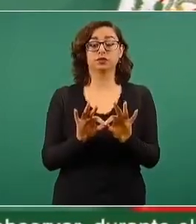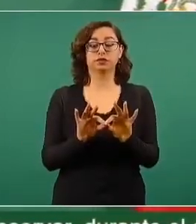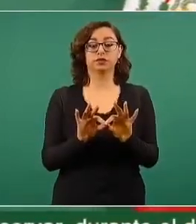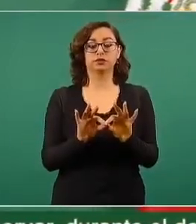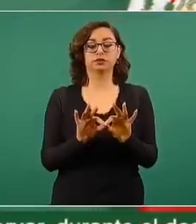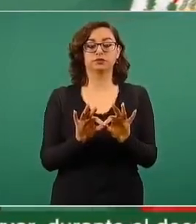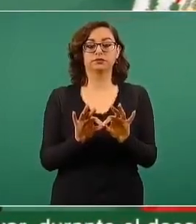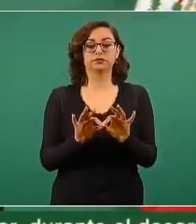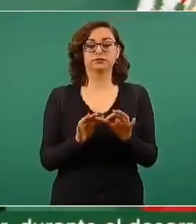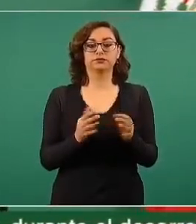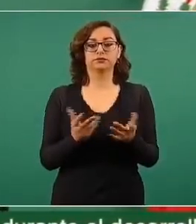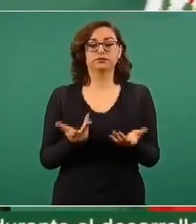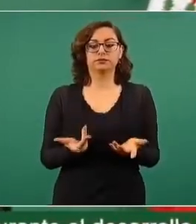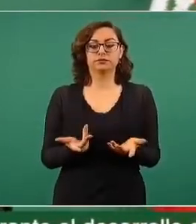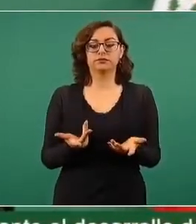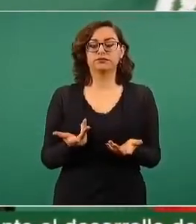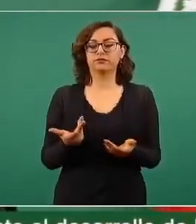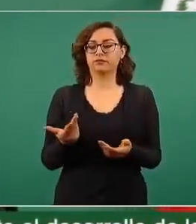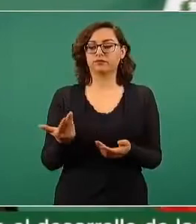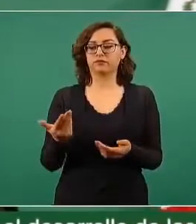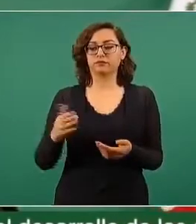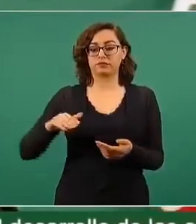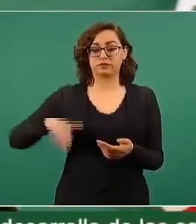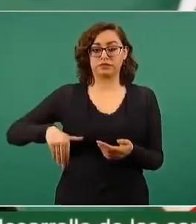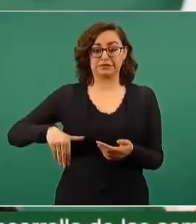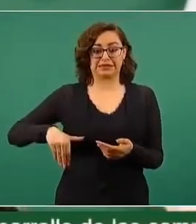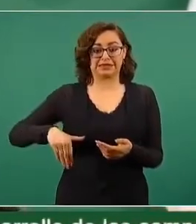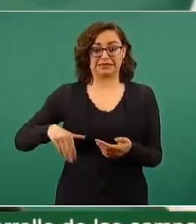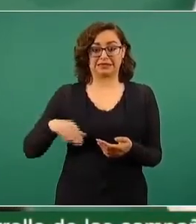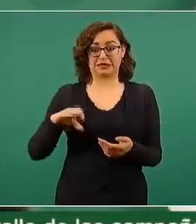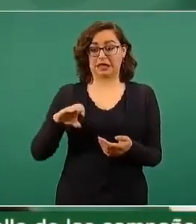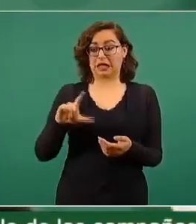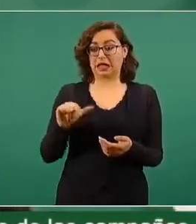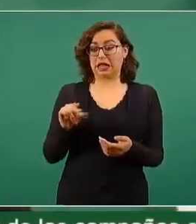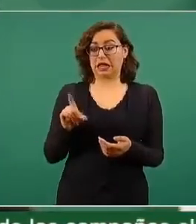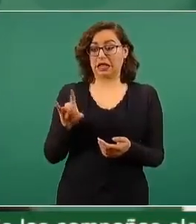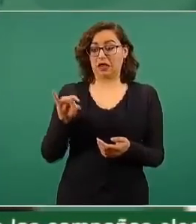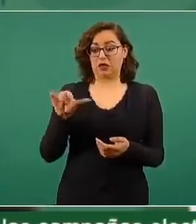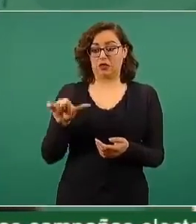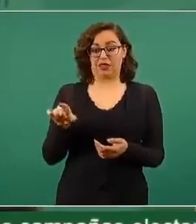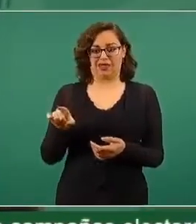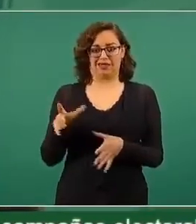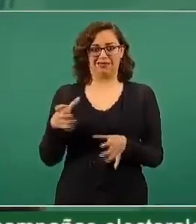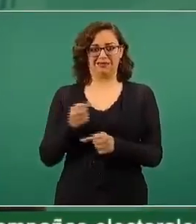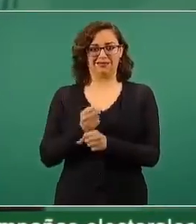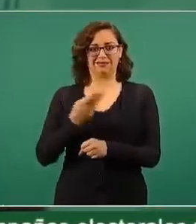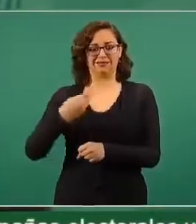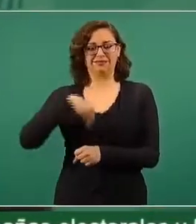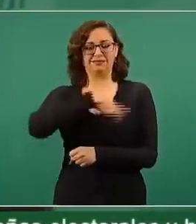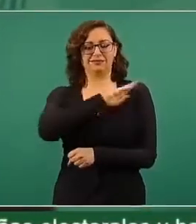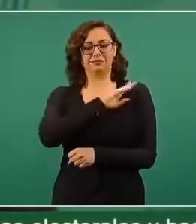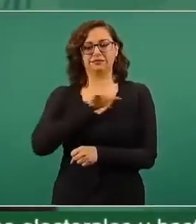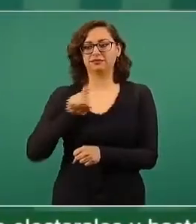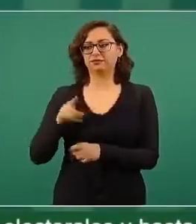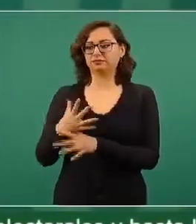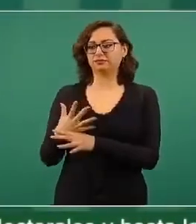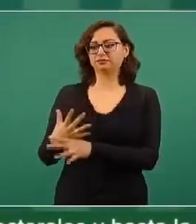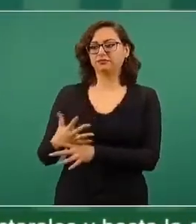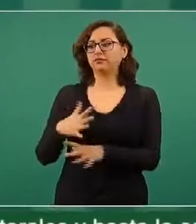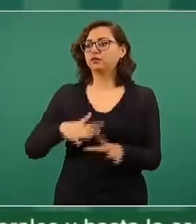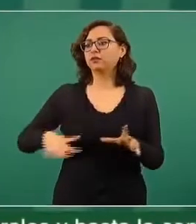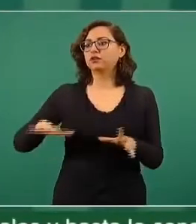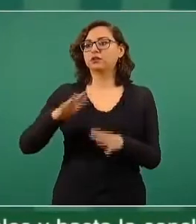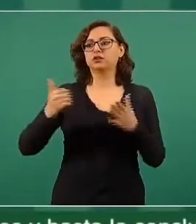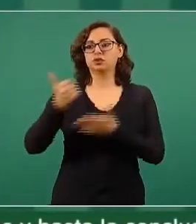Claudia la comportamiento de la pandemia en la